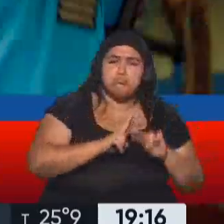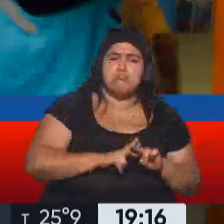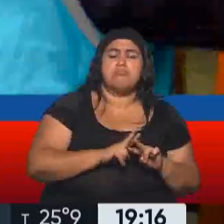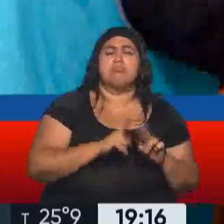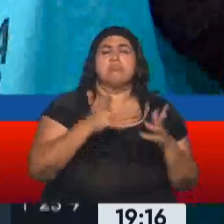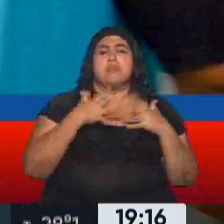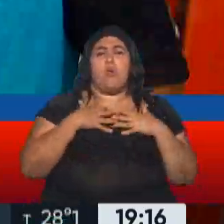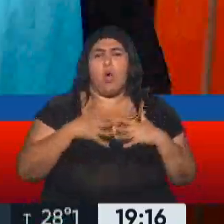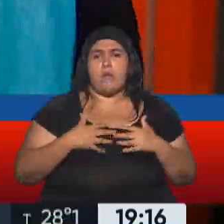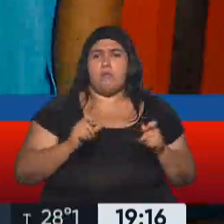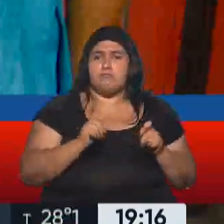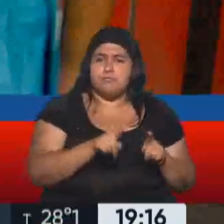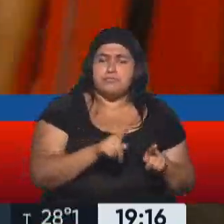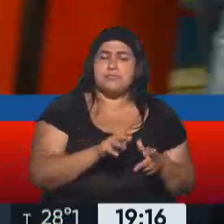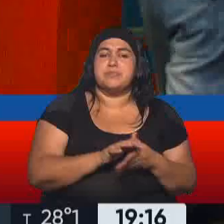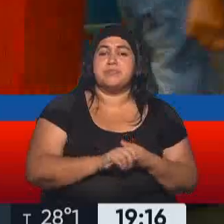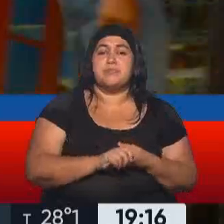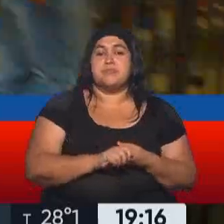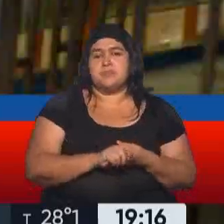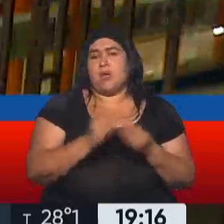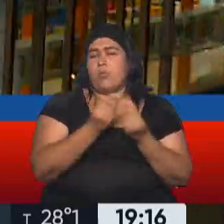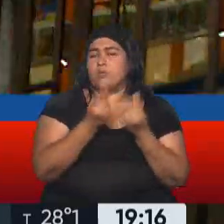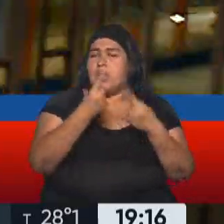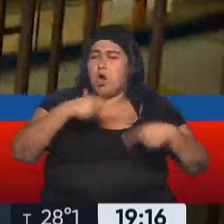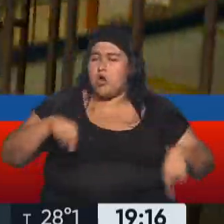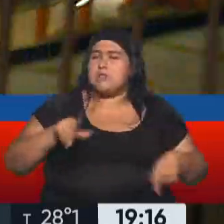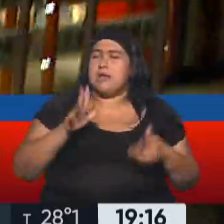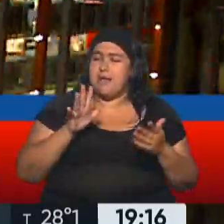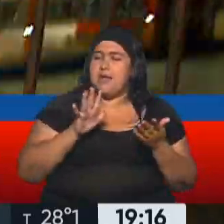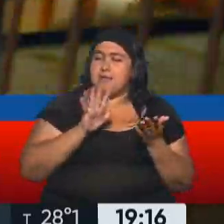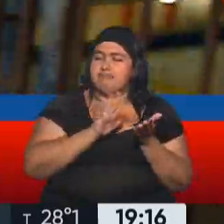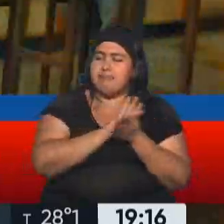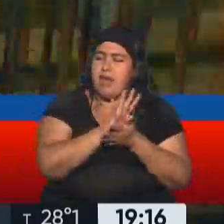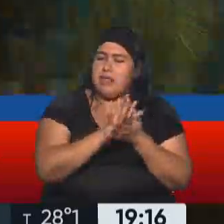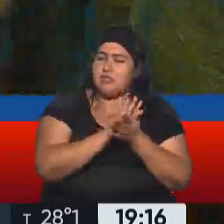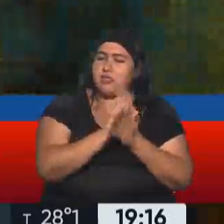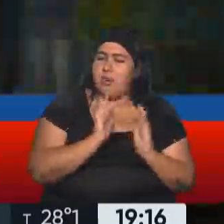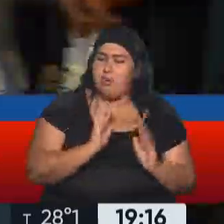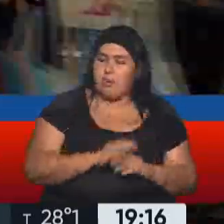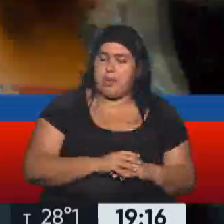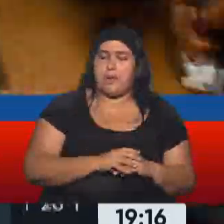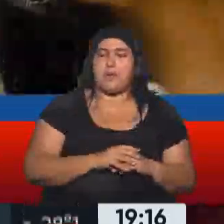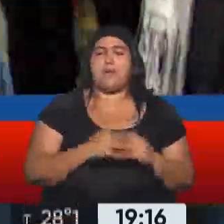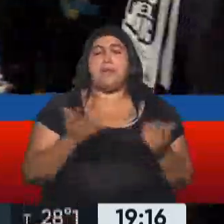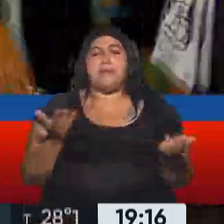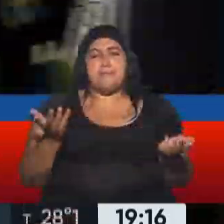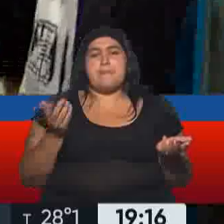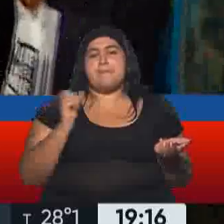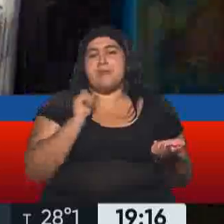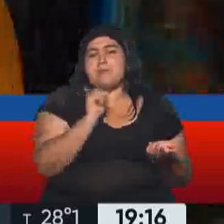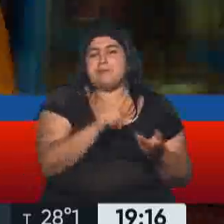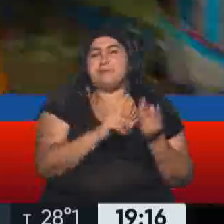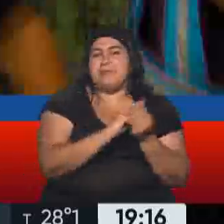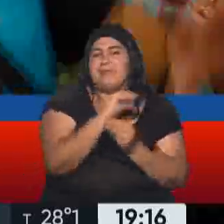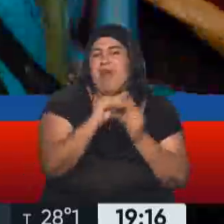físico. Y muchas cosas que resolver. Pero, sobre todo, habrá cosas que resolver dentro de los límites del ámbito